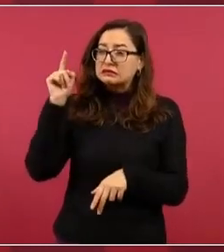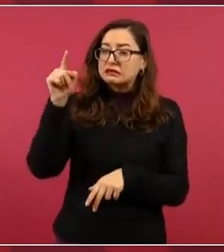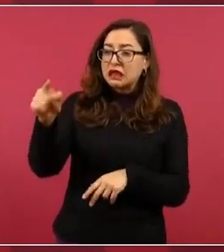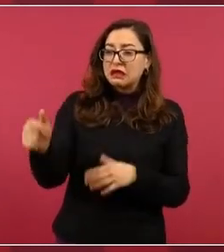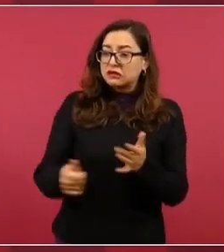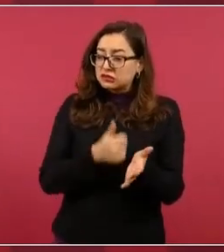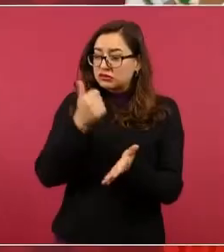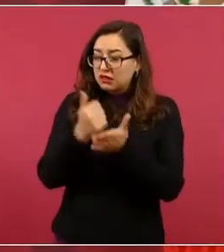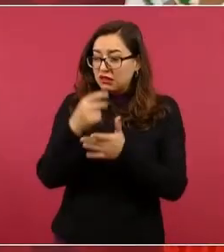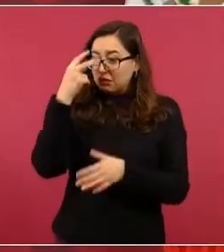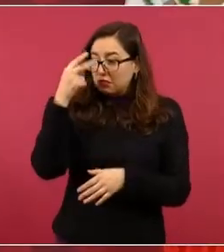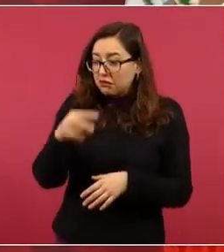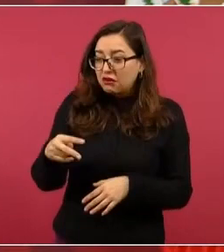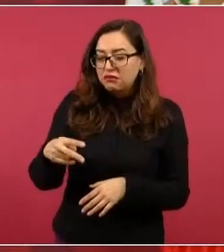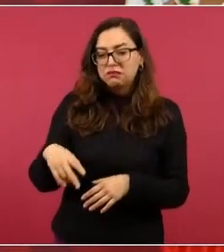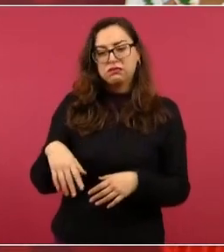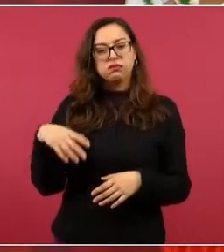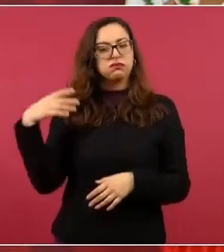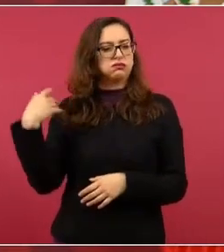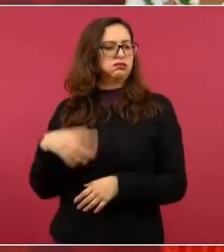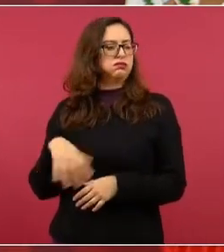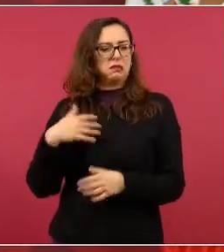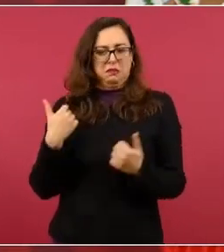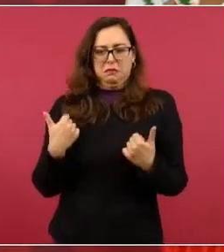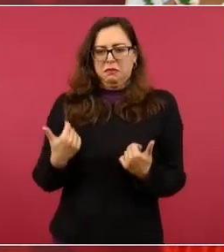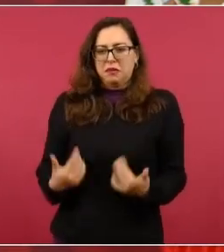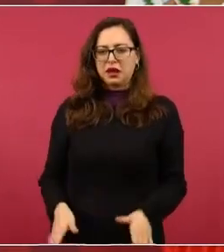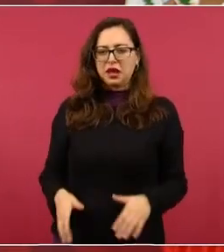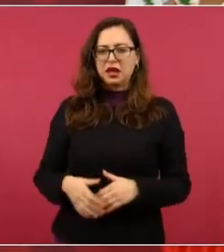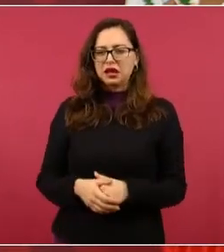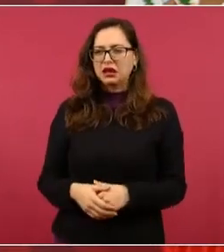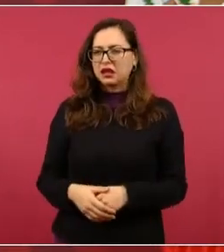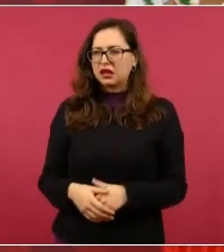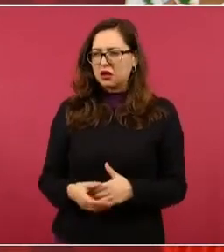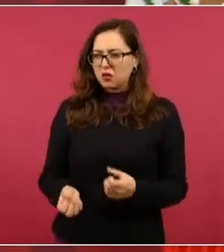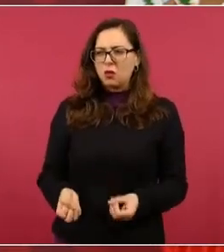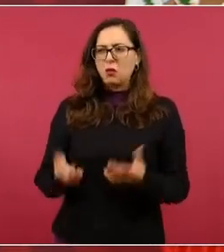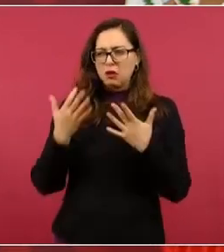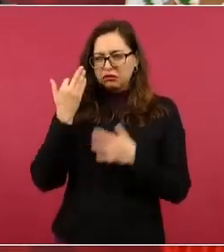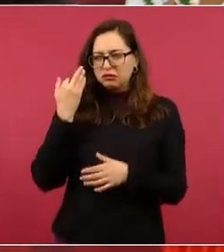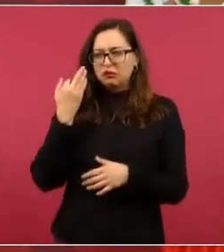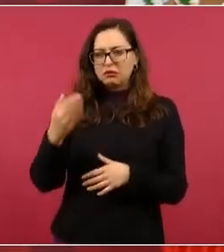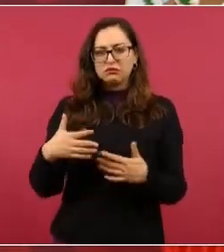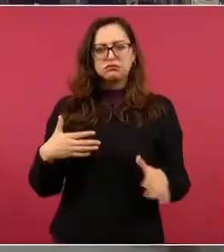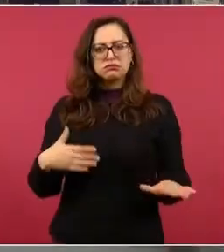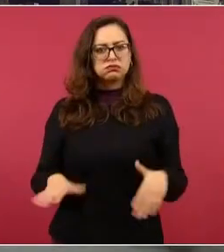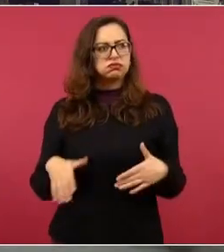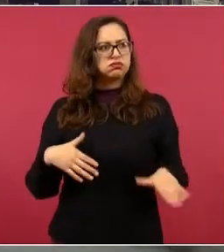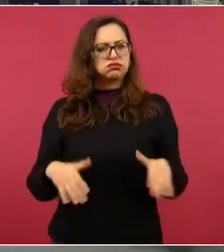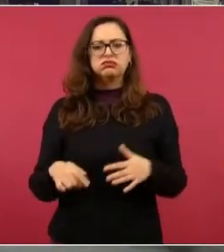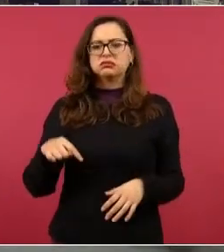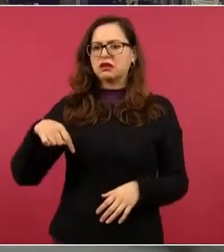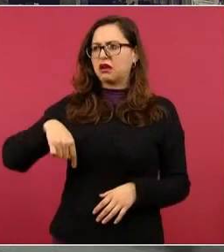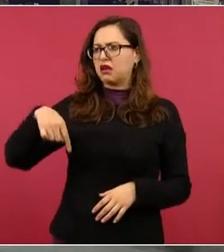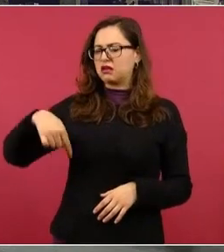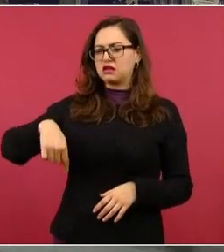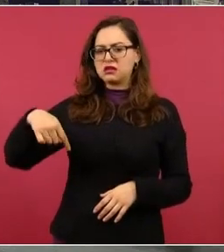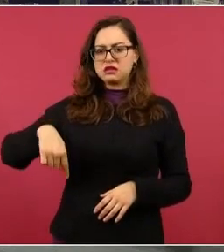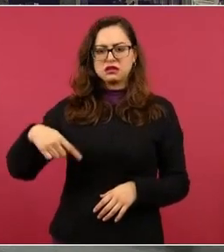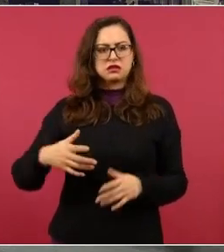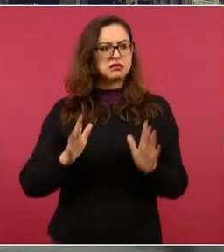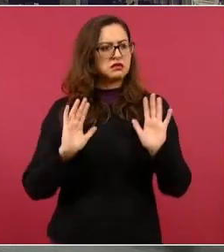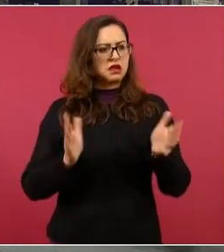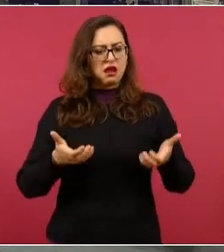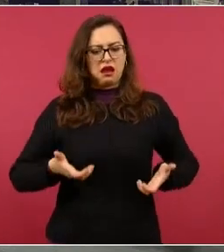a caminar? ¿Cuántos días? Aquí, si cerramos